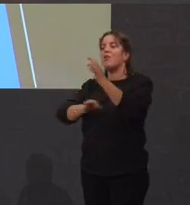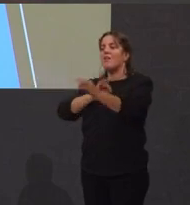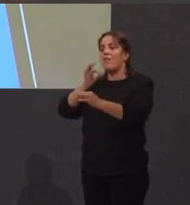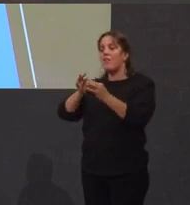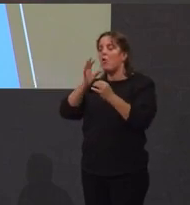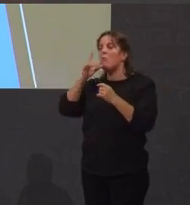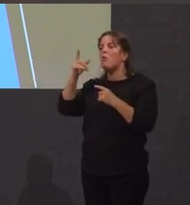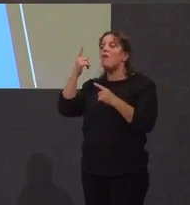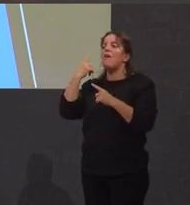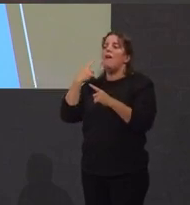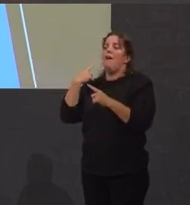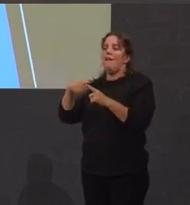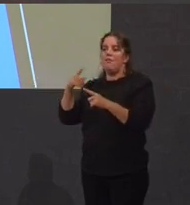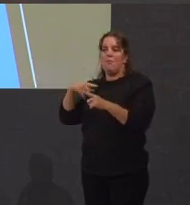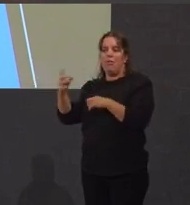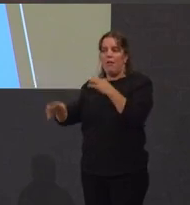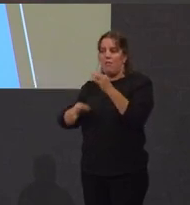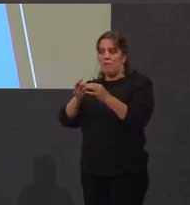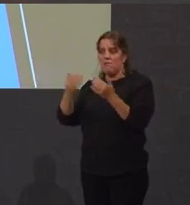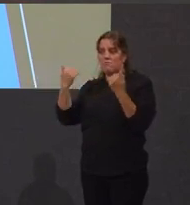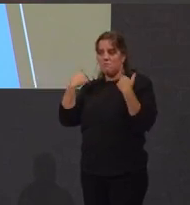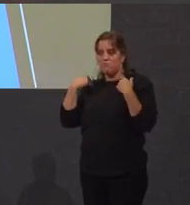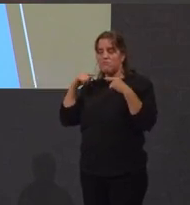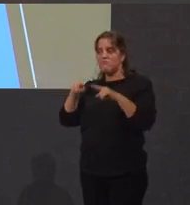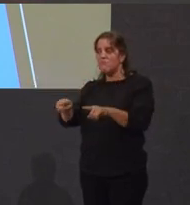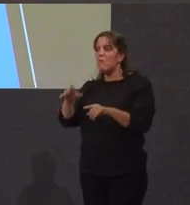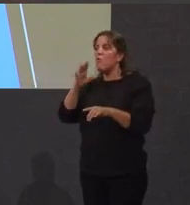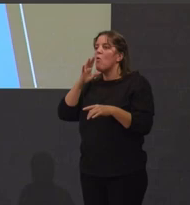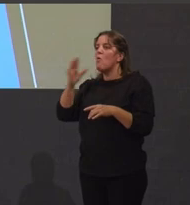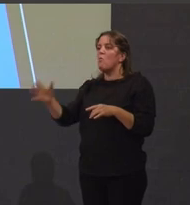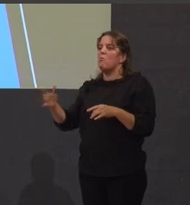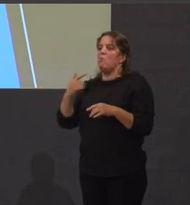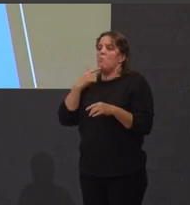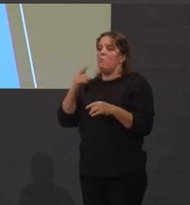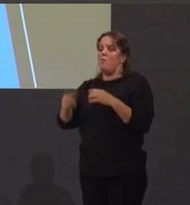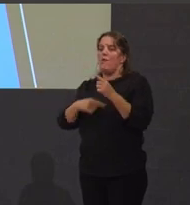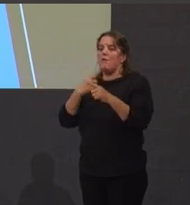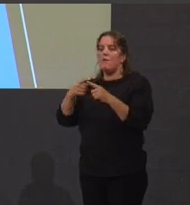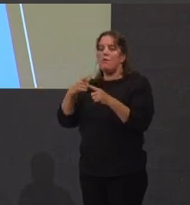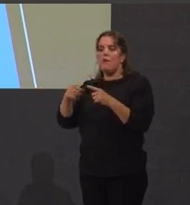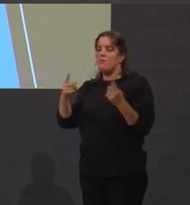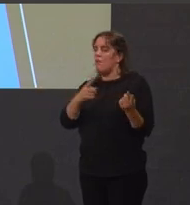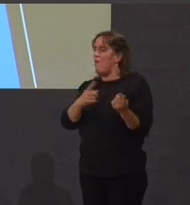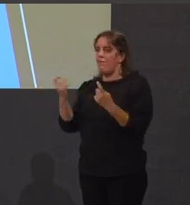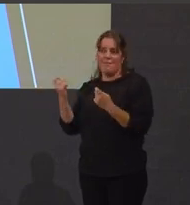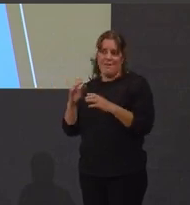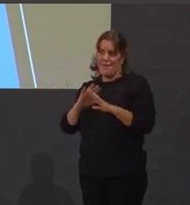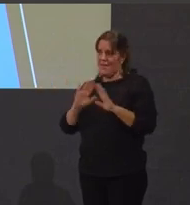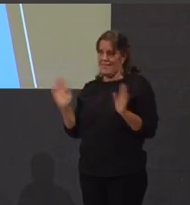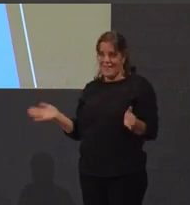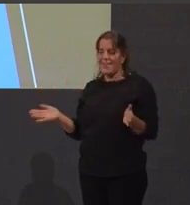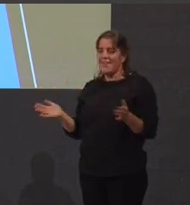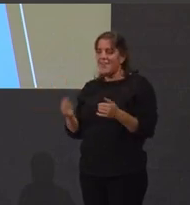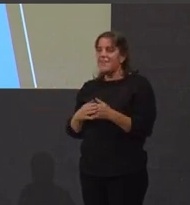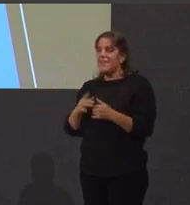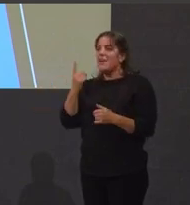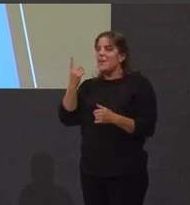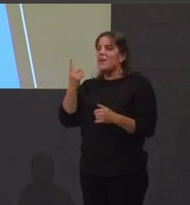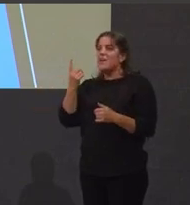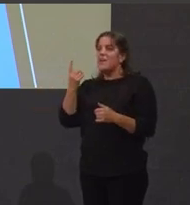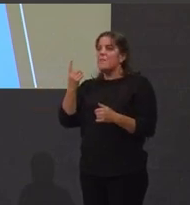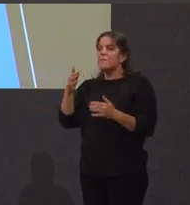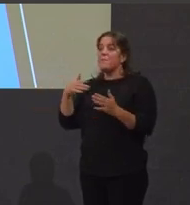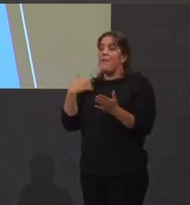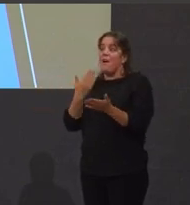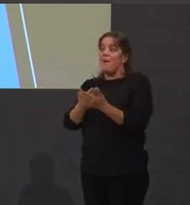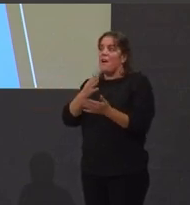que penso que evidentemente son moi necesarias. E un pouco un ata o de